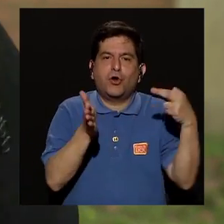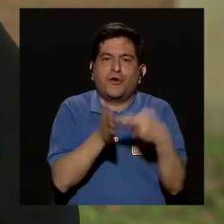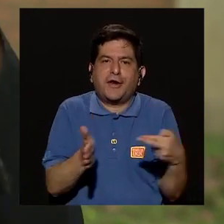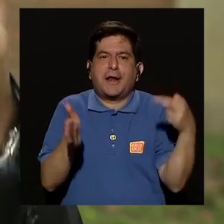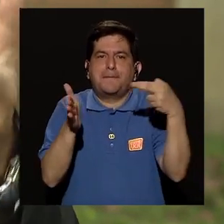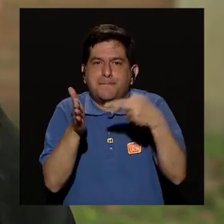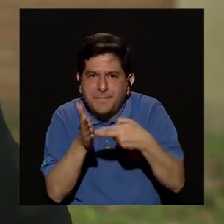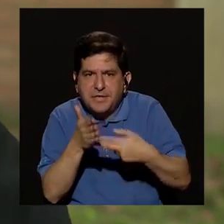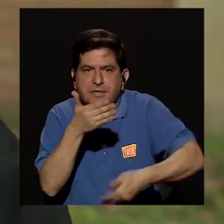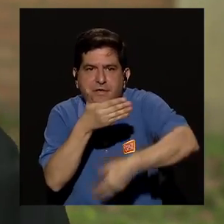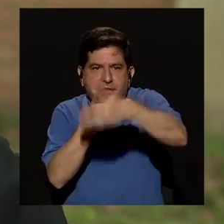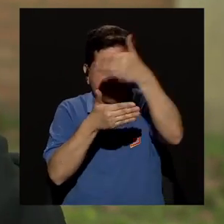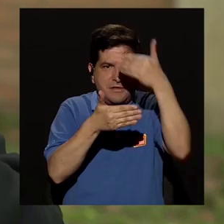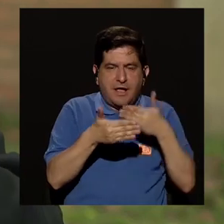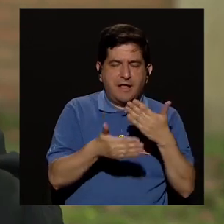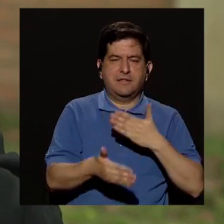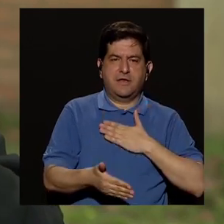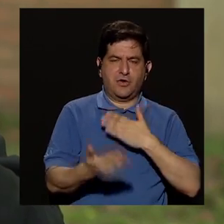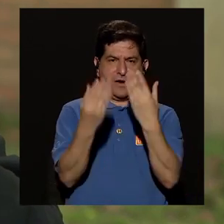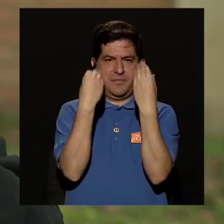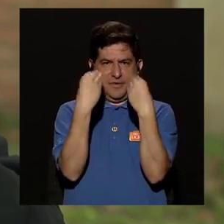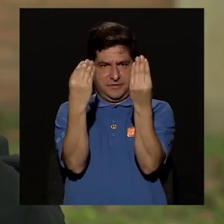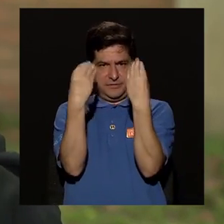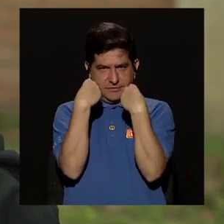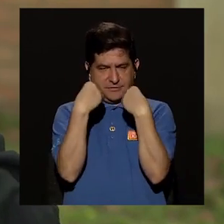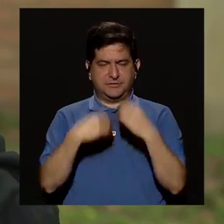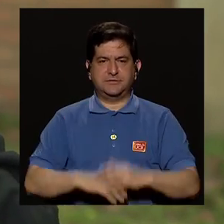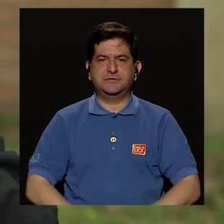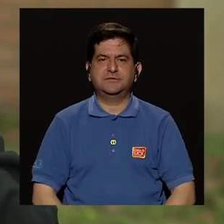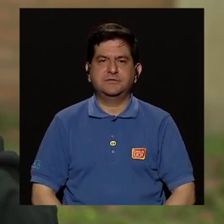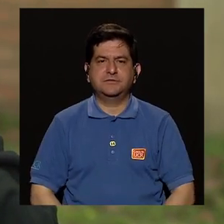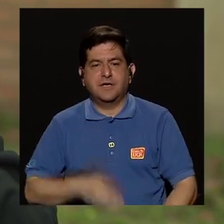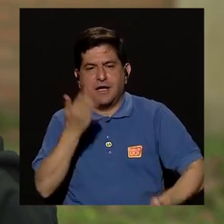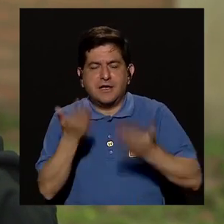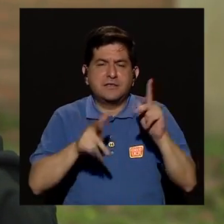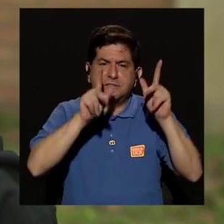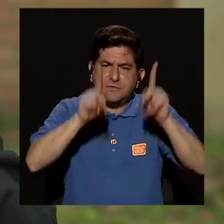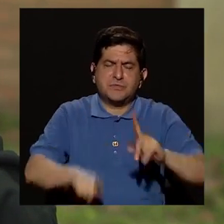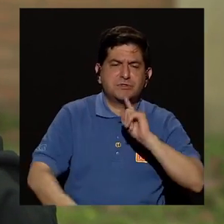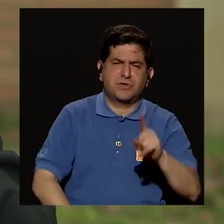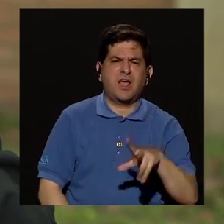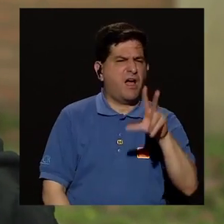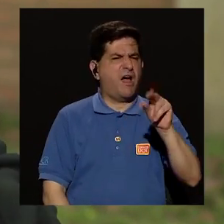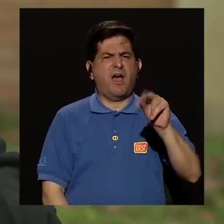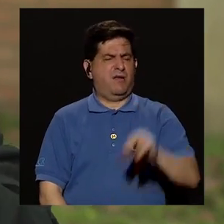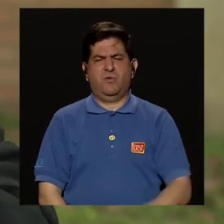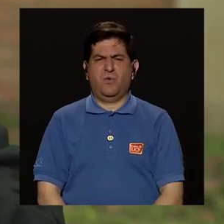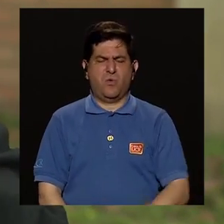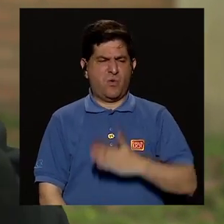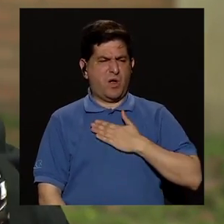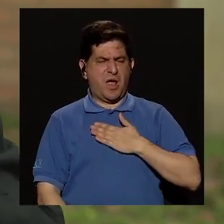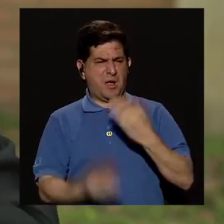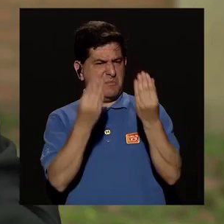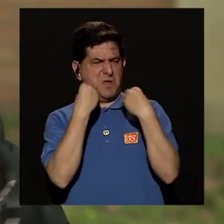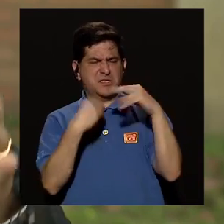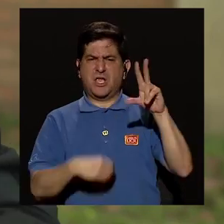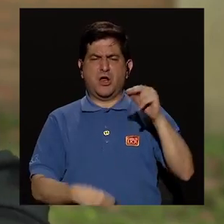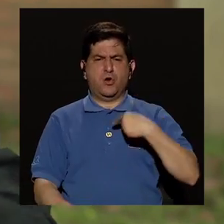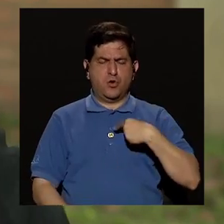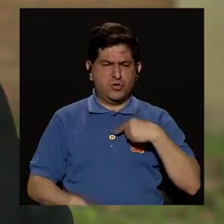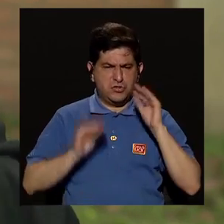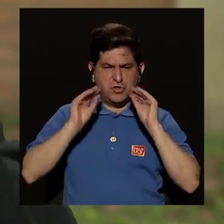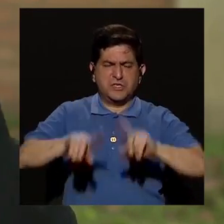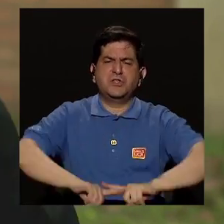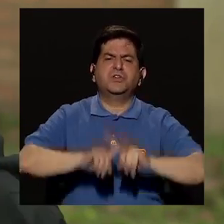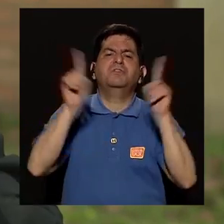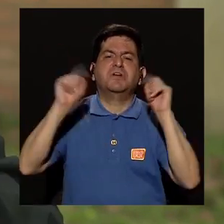reproducción de cómo me educaron a mí. Inclusive hay muchas personas que dicen, ah, no, como me educaron a mí, no. Yo